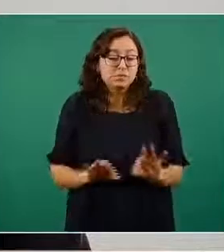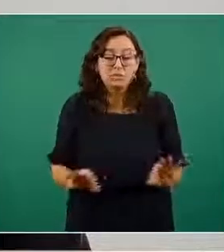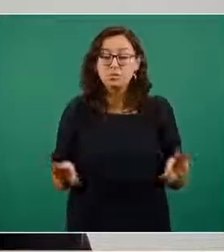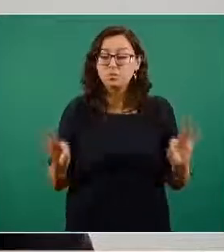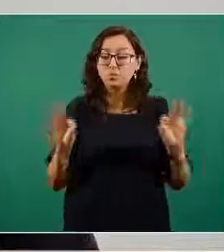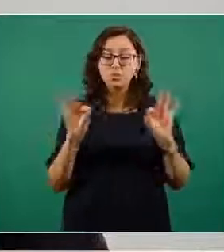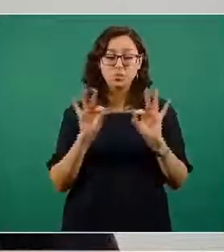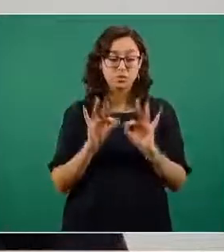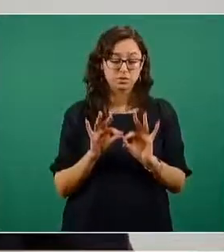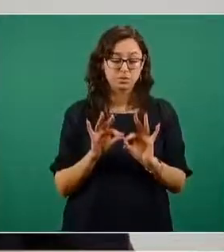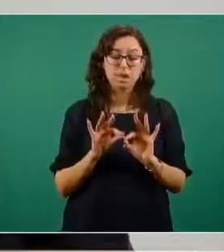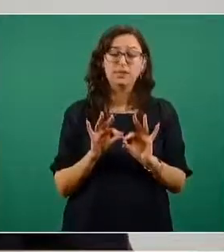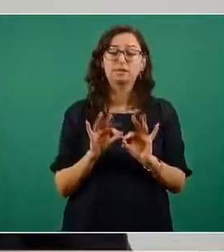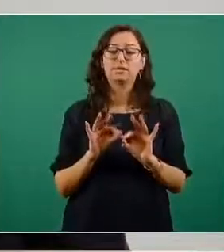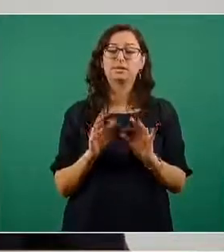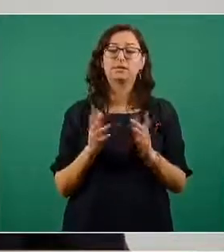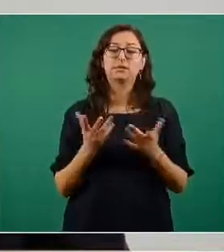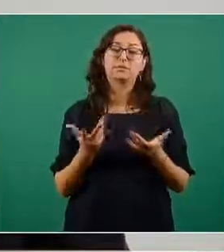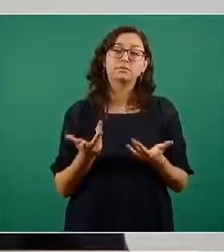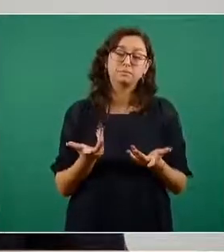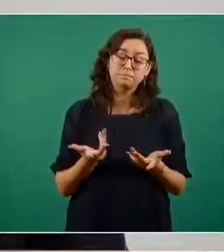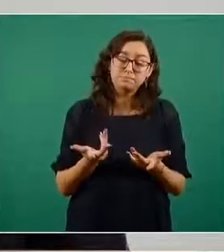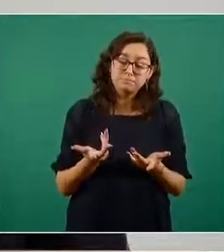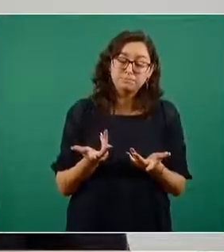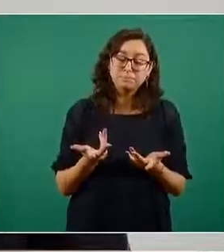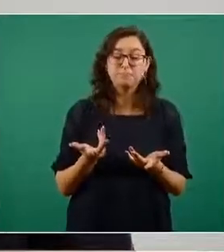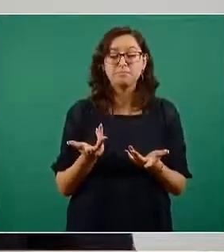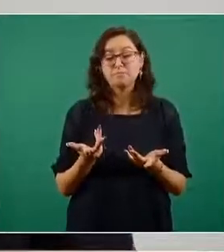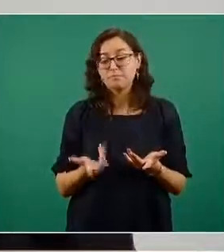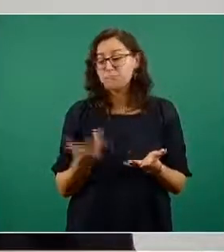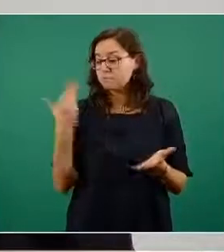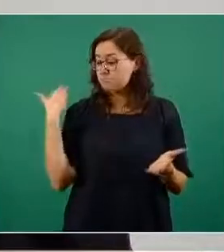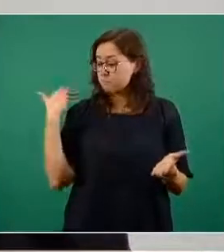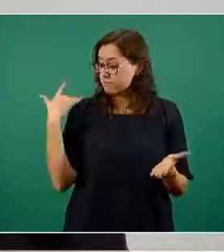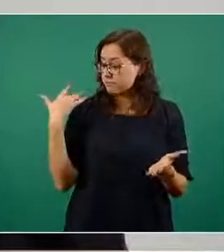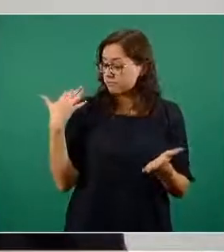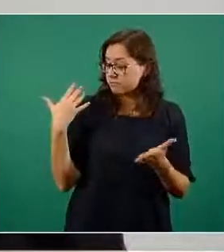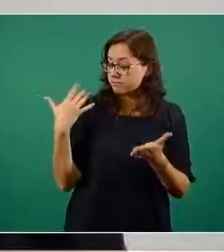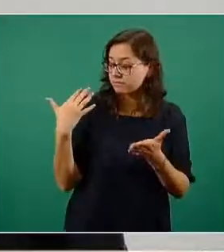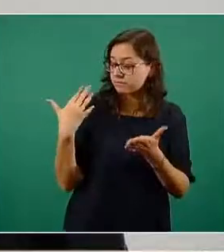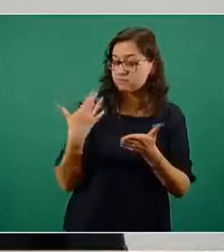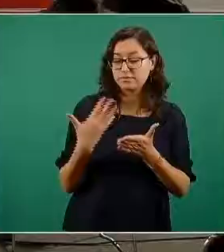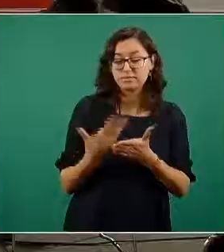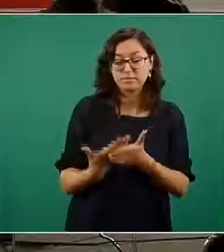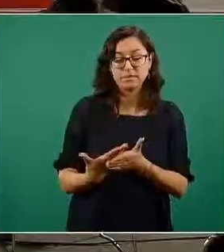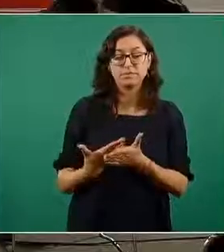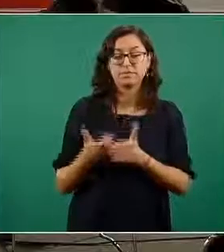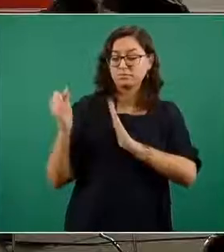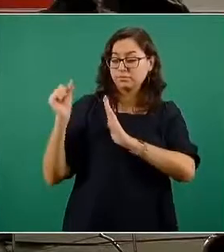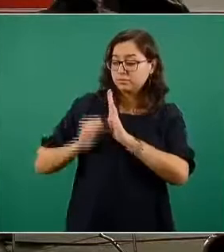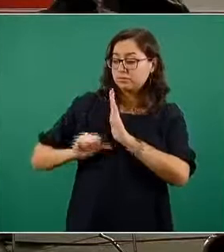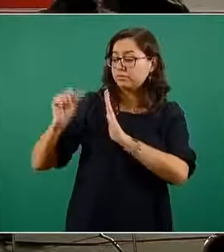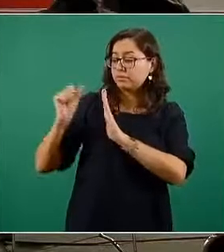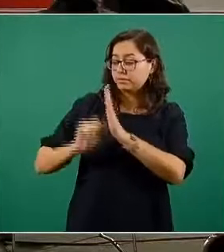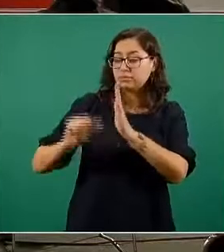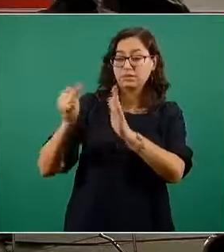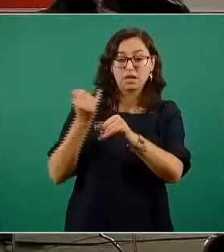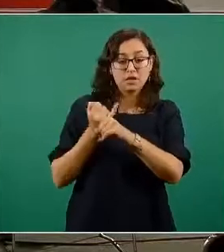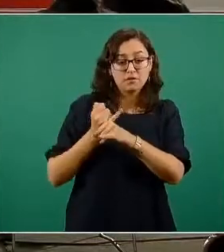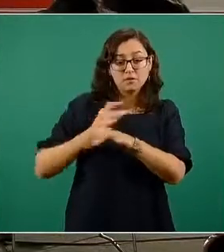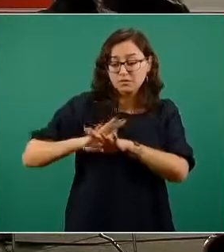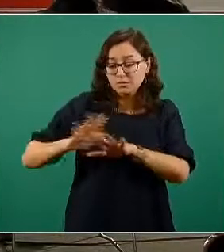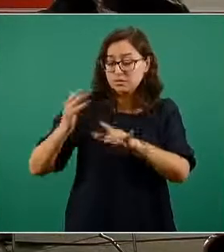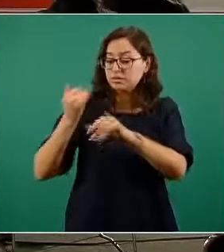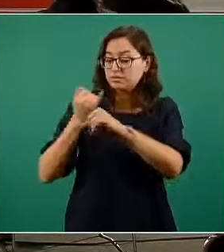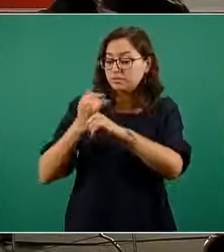documentado a lo largo de estos meses en la generación de la evidencia que tenemos disponible y es que